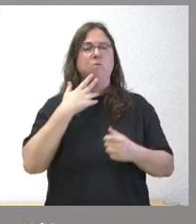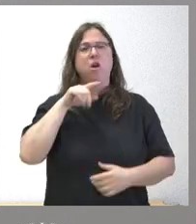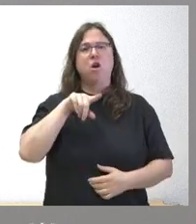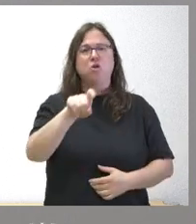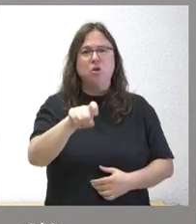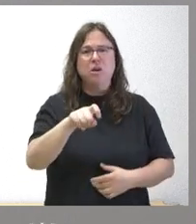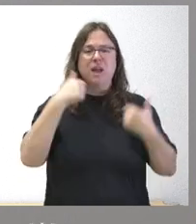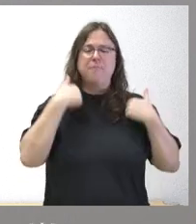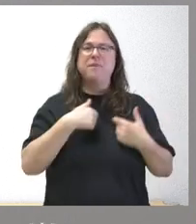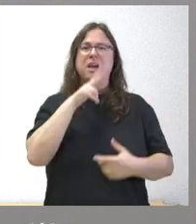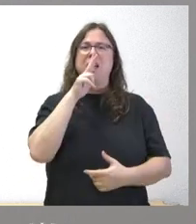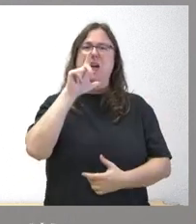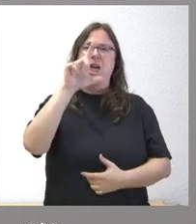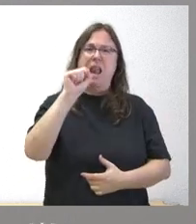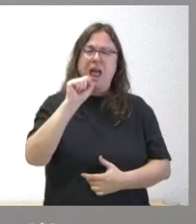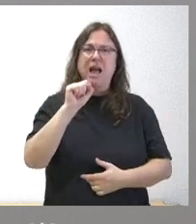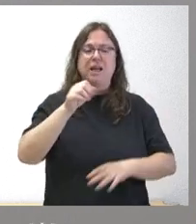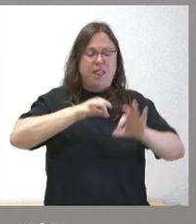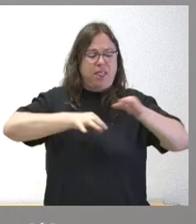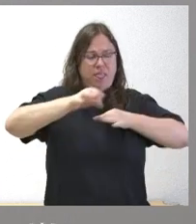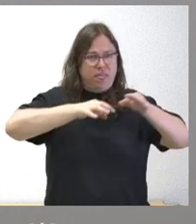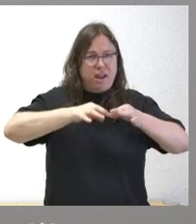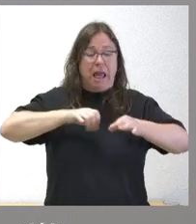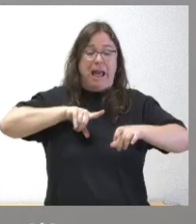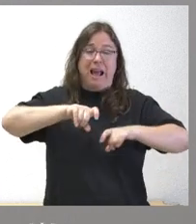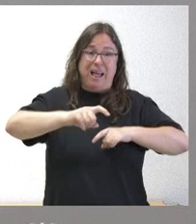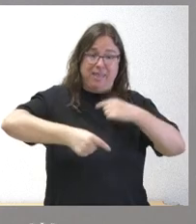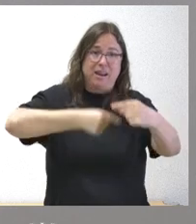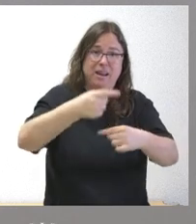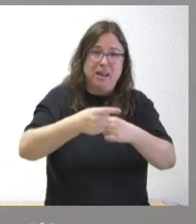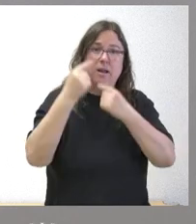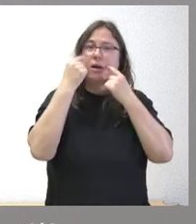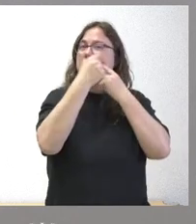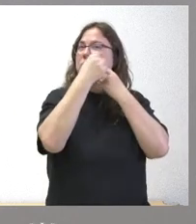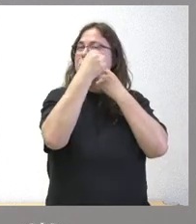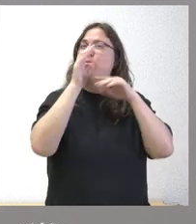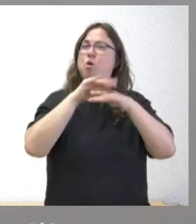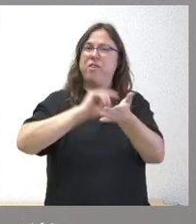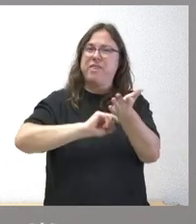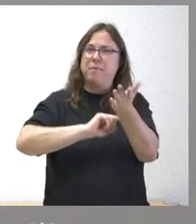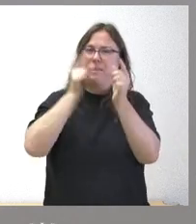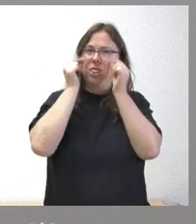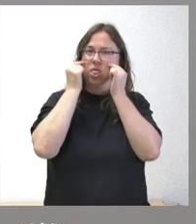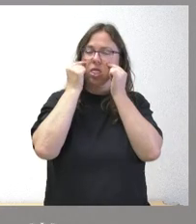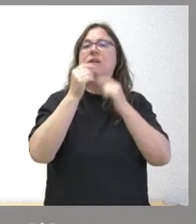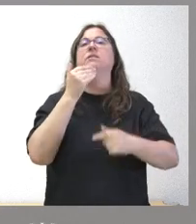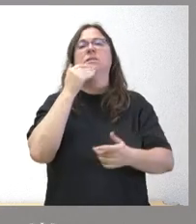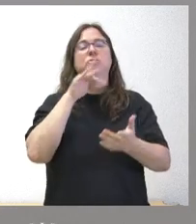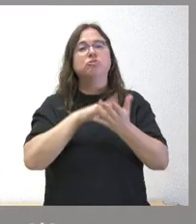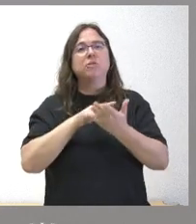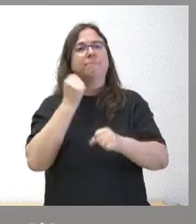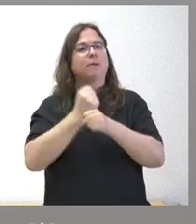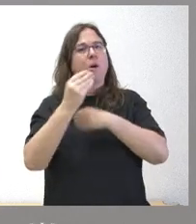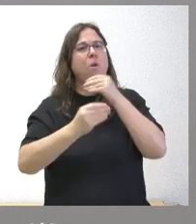esclerosis múltiple, terapia celular, cáncer hereditario, retinopatía diabética y todos ellos llevados a cabo por las universidades